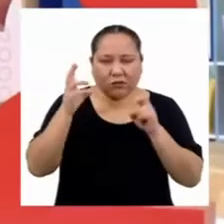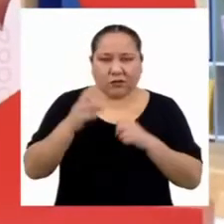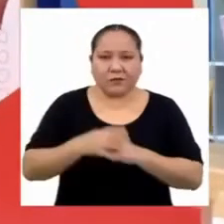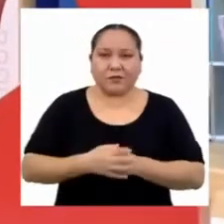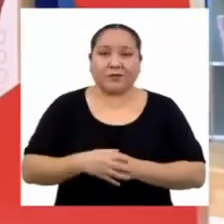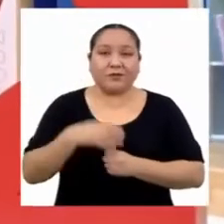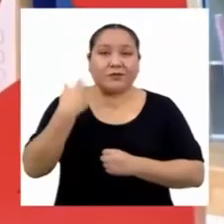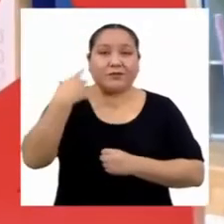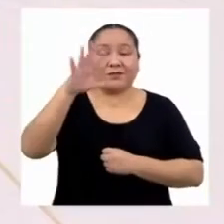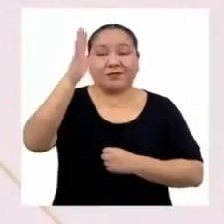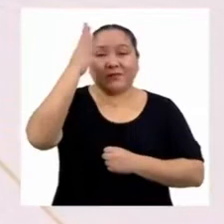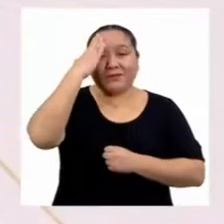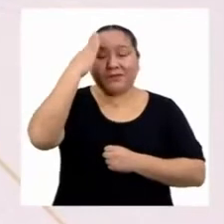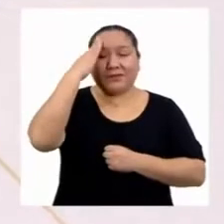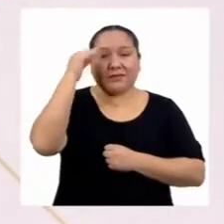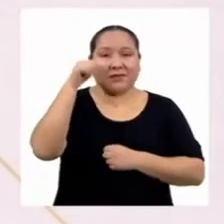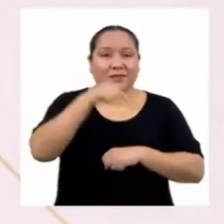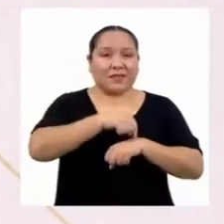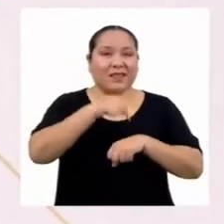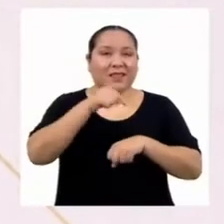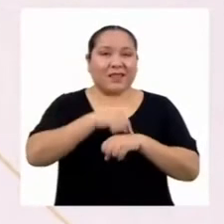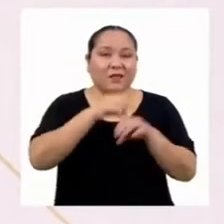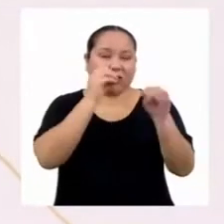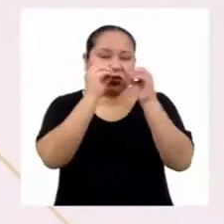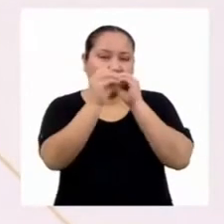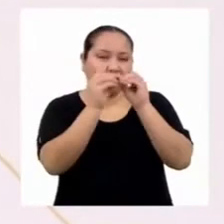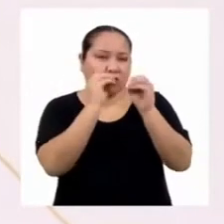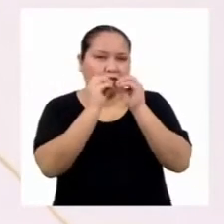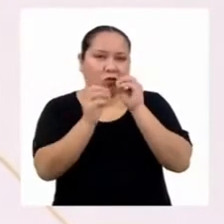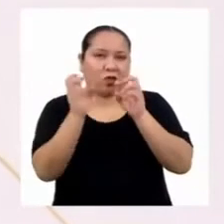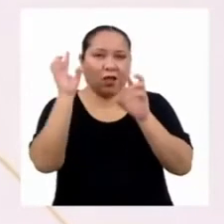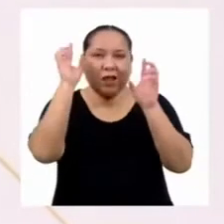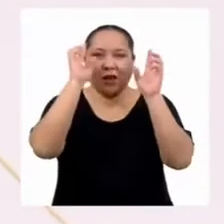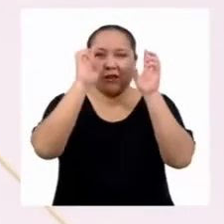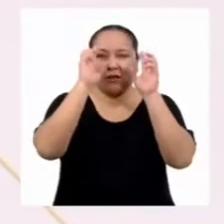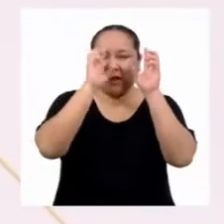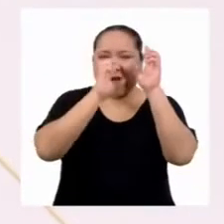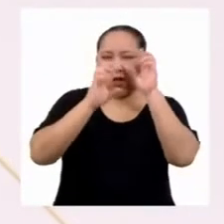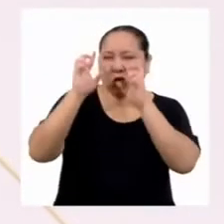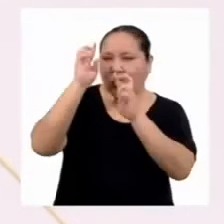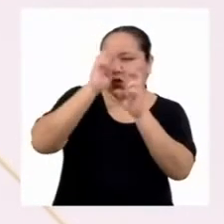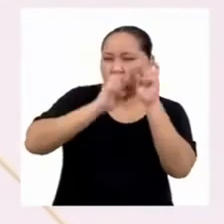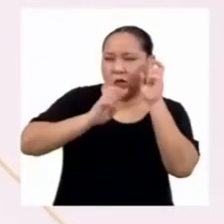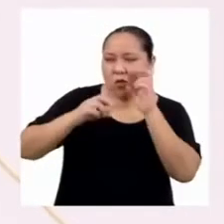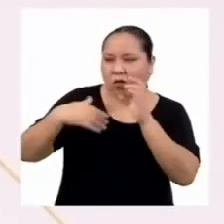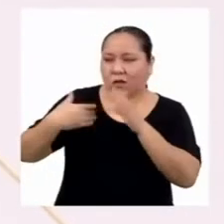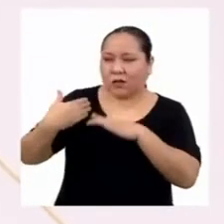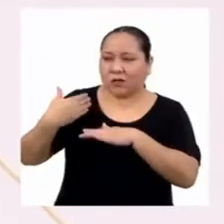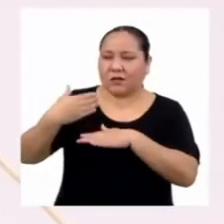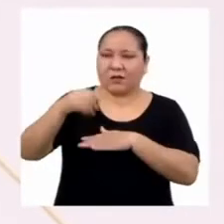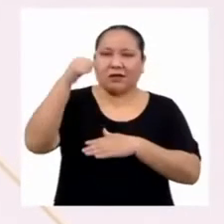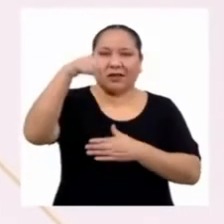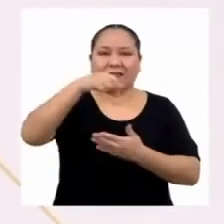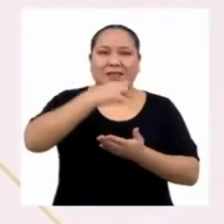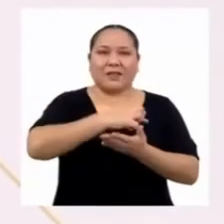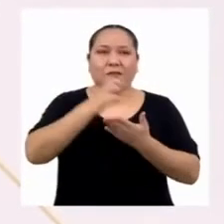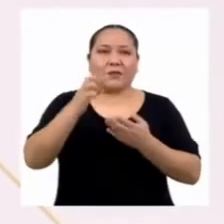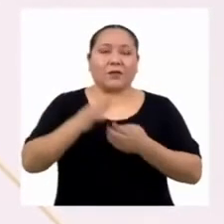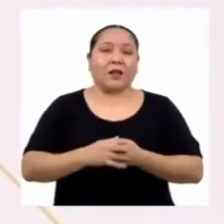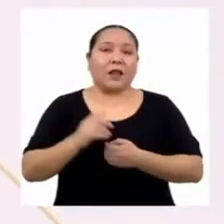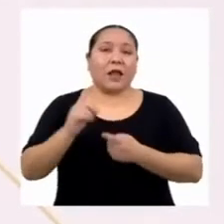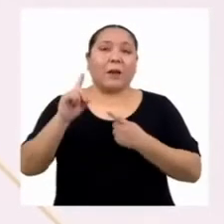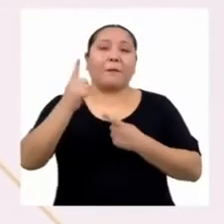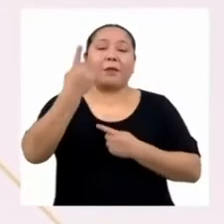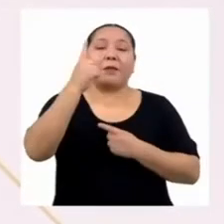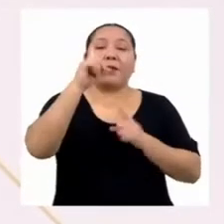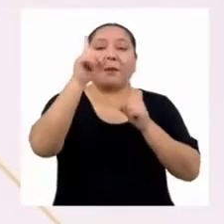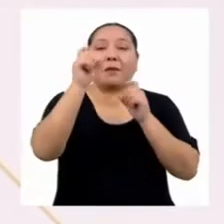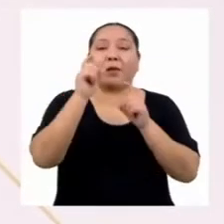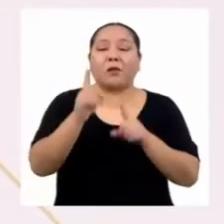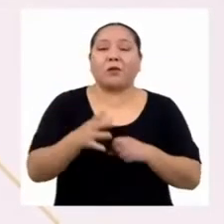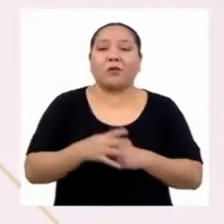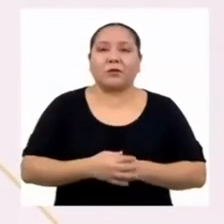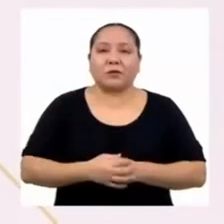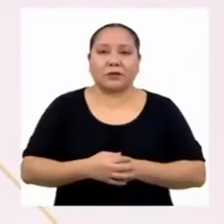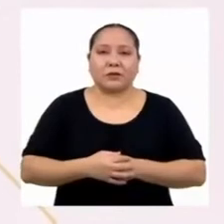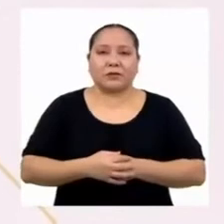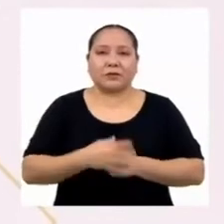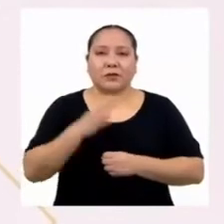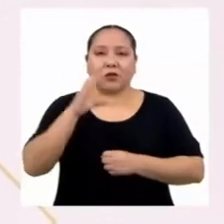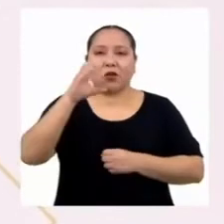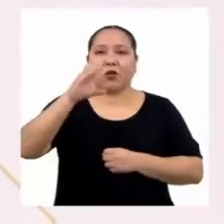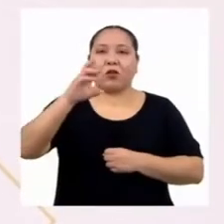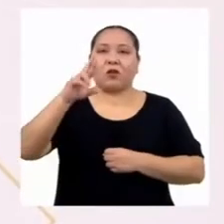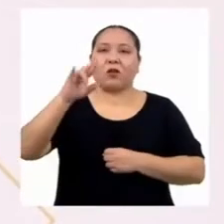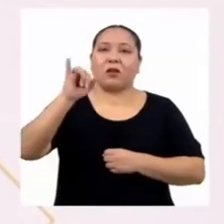Ya saben, es hora de resolver las dudas de quienes las tuvieron a lo largo del programa. La primera consulta viene con